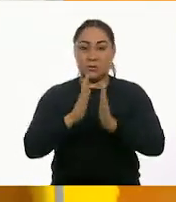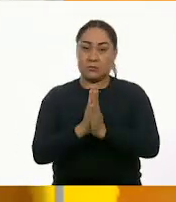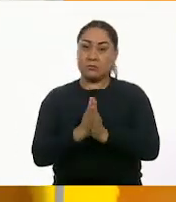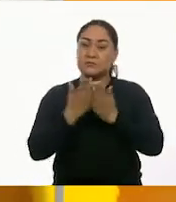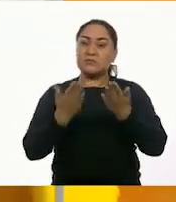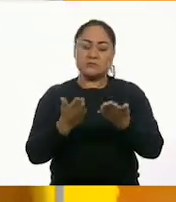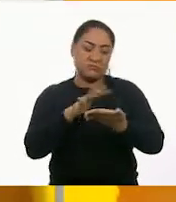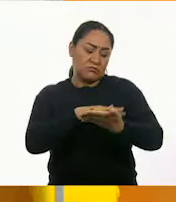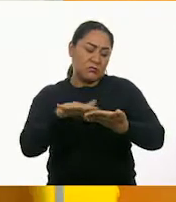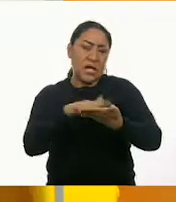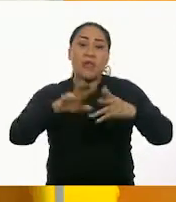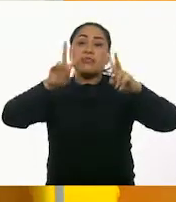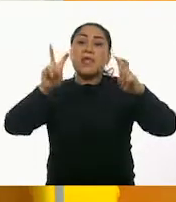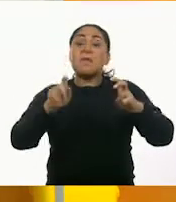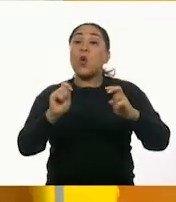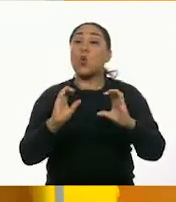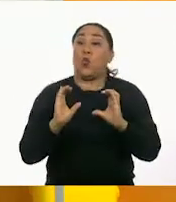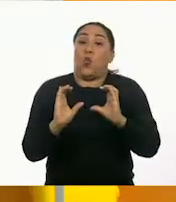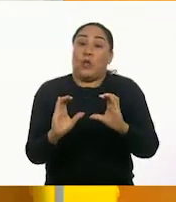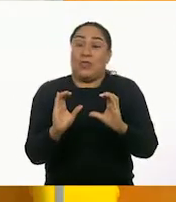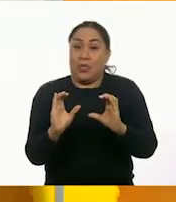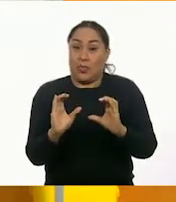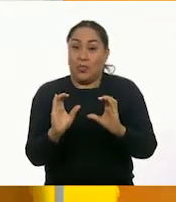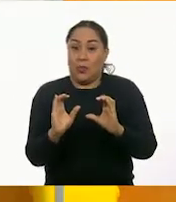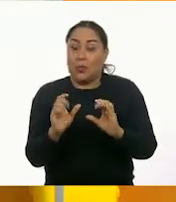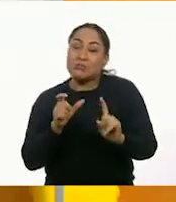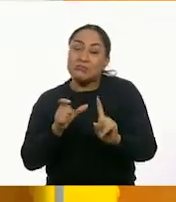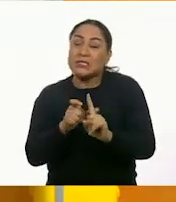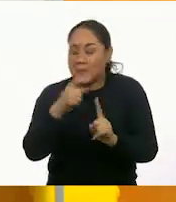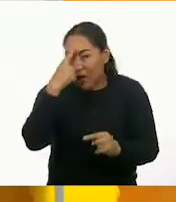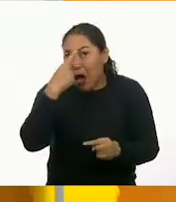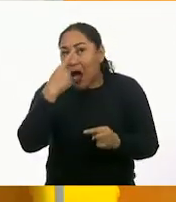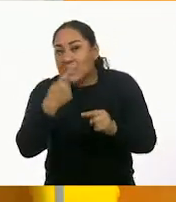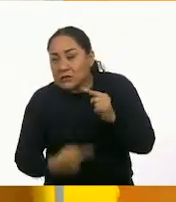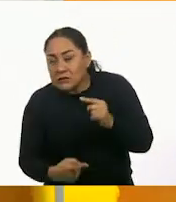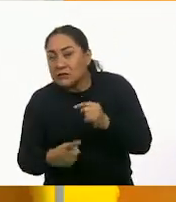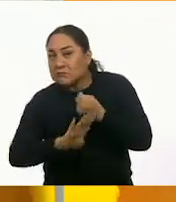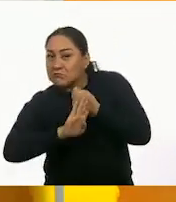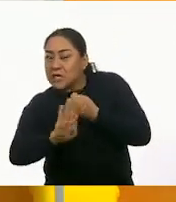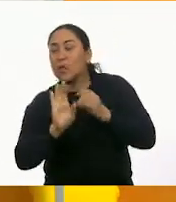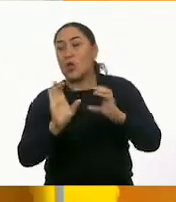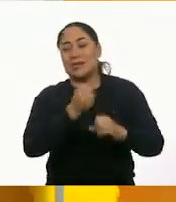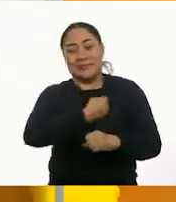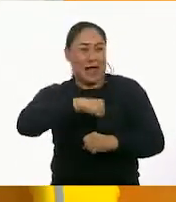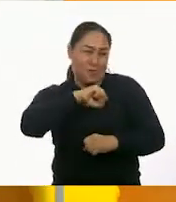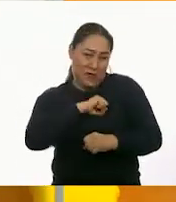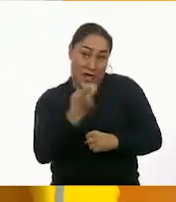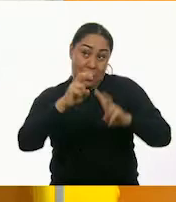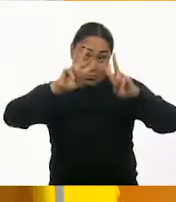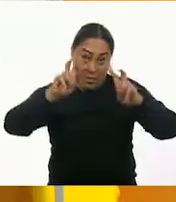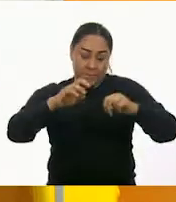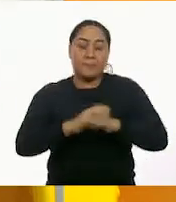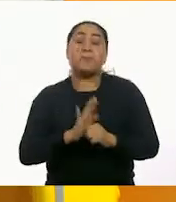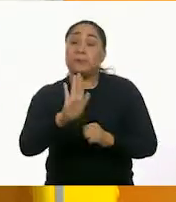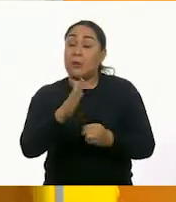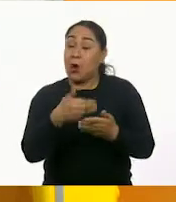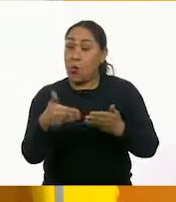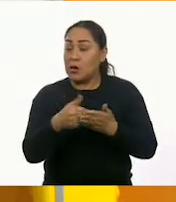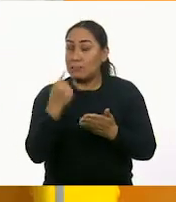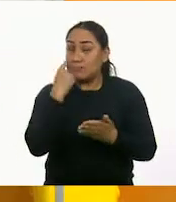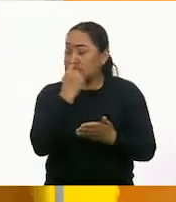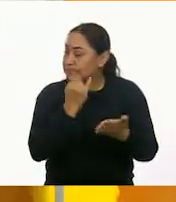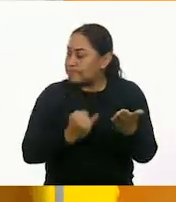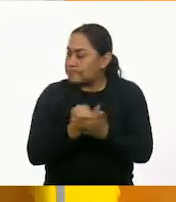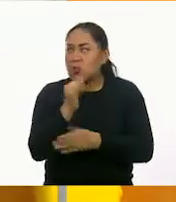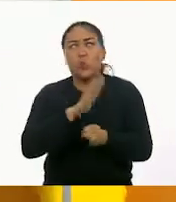seguridad. Es decir, algo que tenga que ver con prevención o salud. Entonces, para definir un tema te traigo un